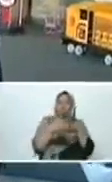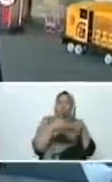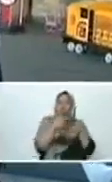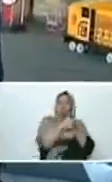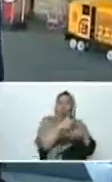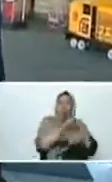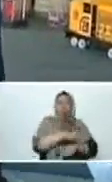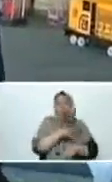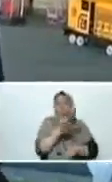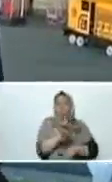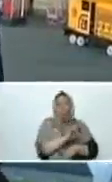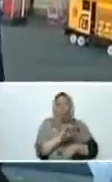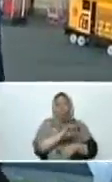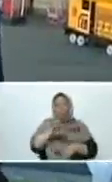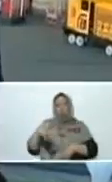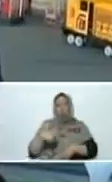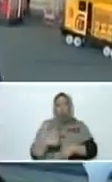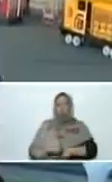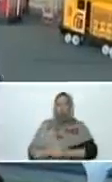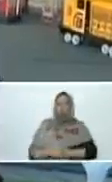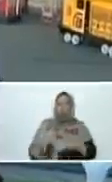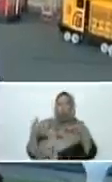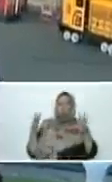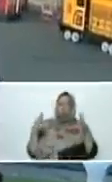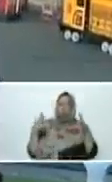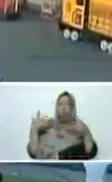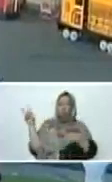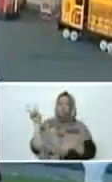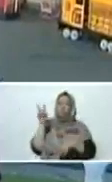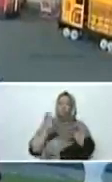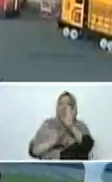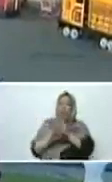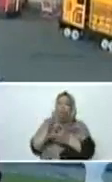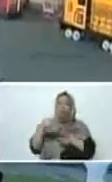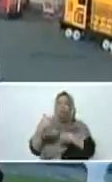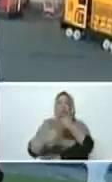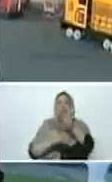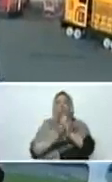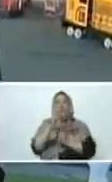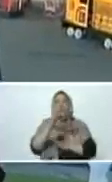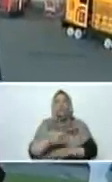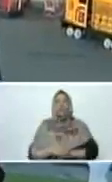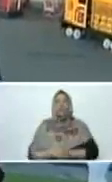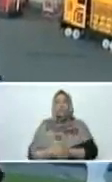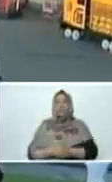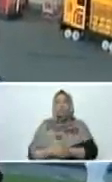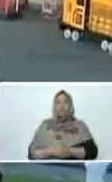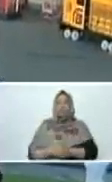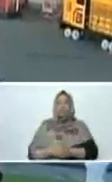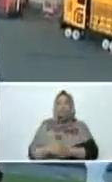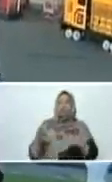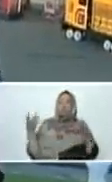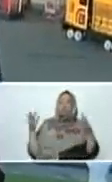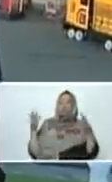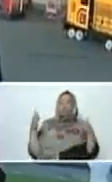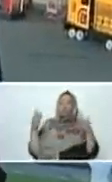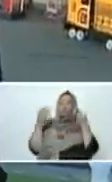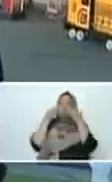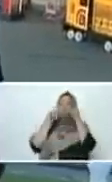has podido ni podrás con nosotros. Venezuela siempre saldrá adelante. Y lo que vamos es...